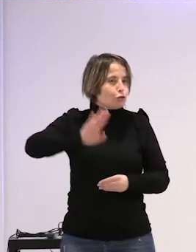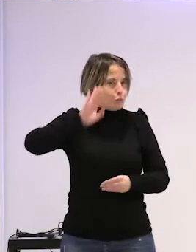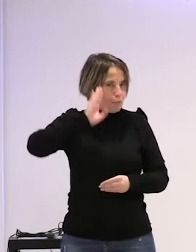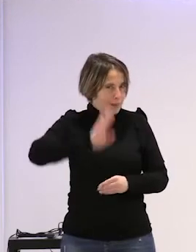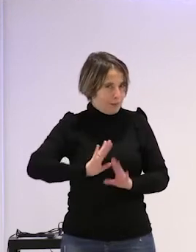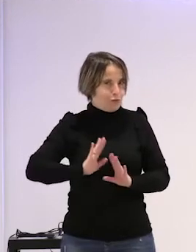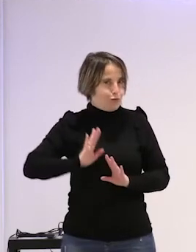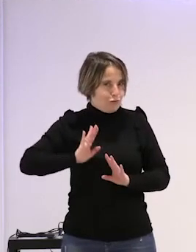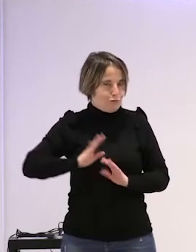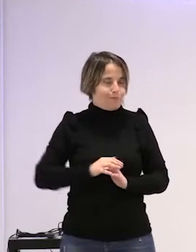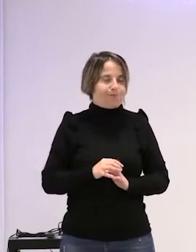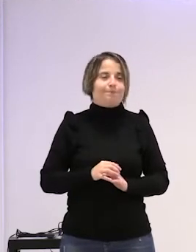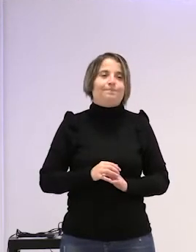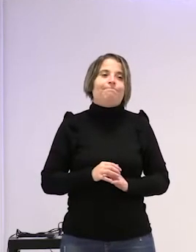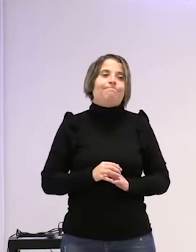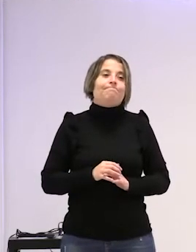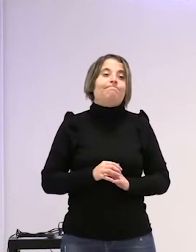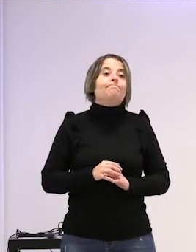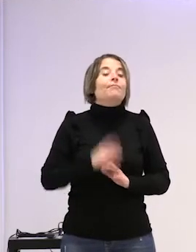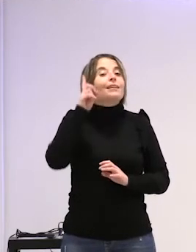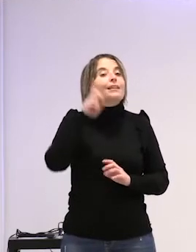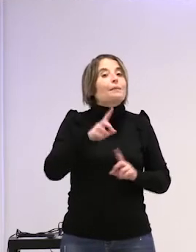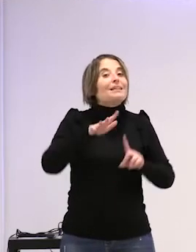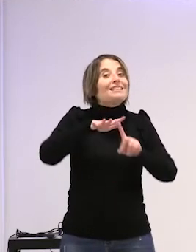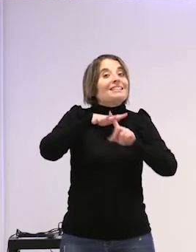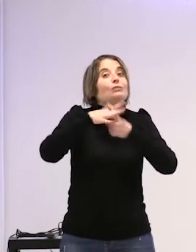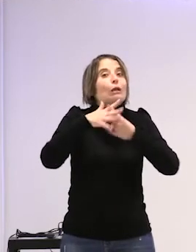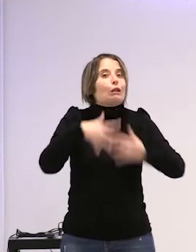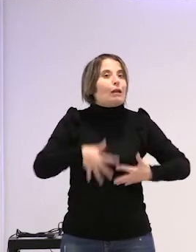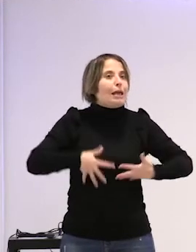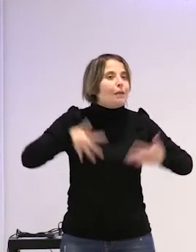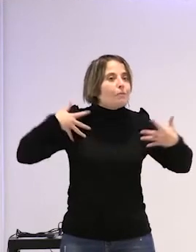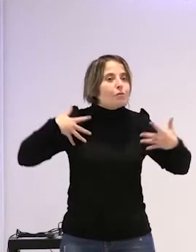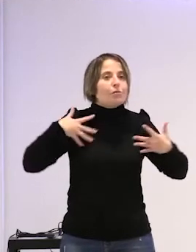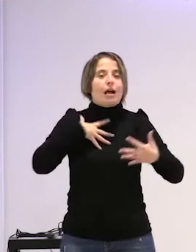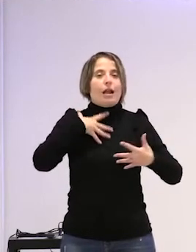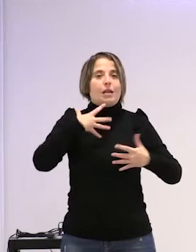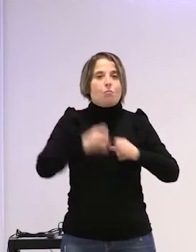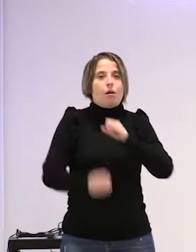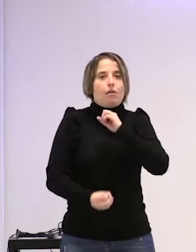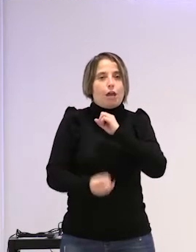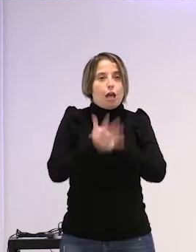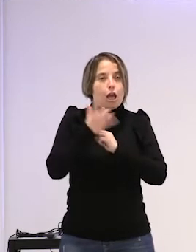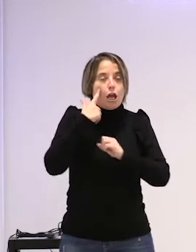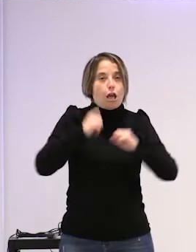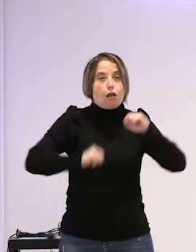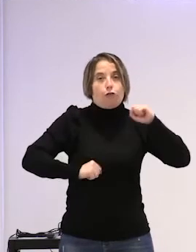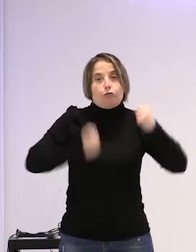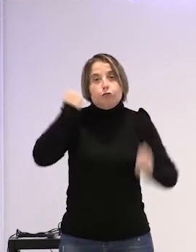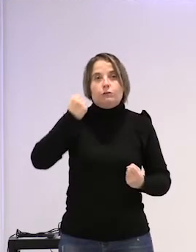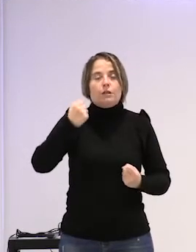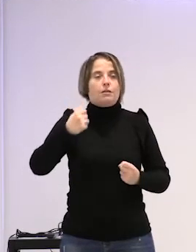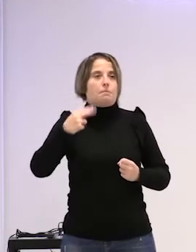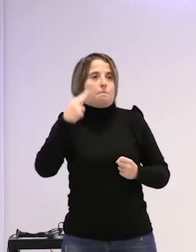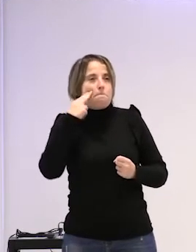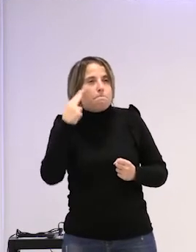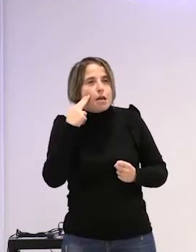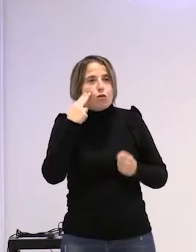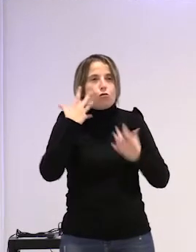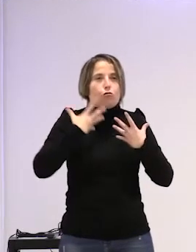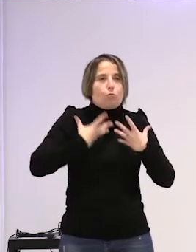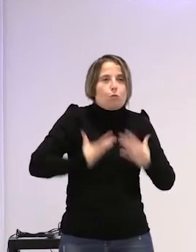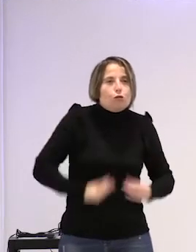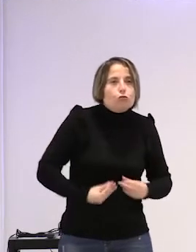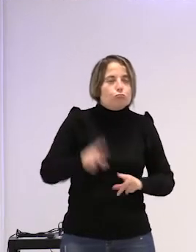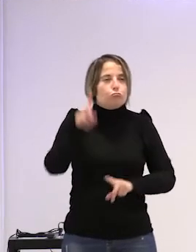suscitando hay situaciones emocionales que pueden desencadenar la histeria como el miedo una preocupación la depresión